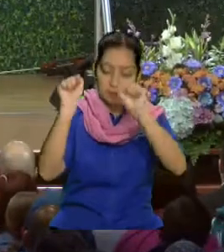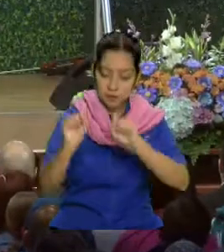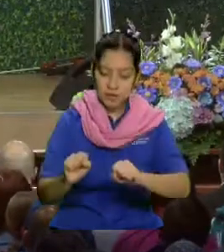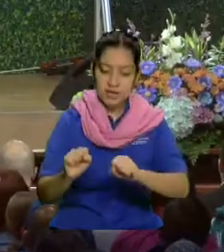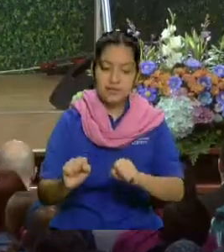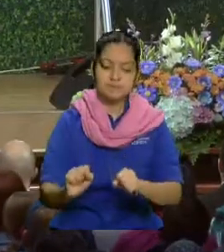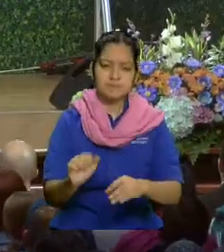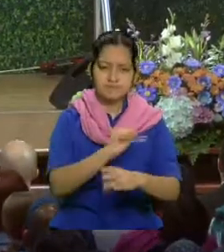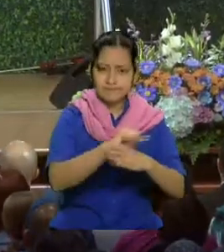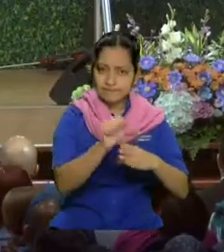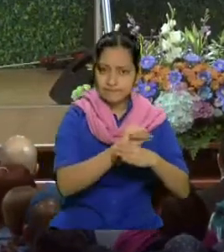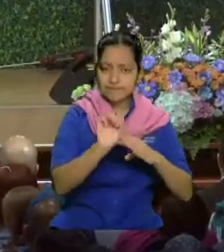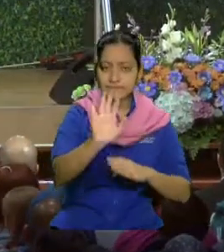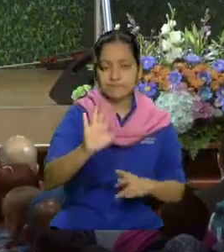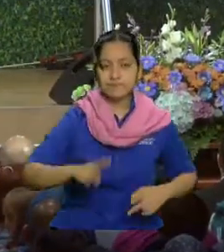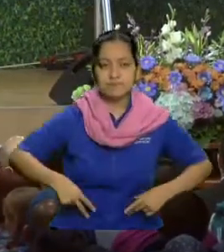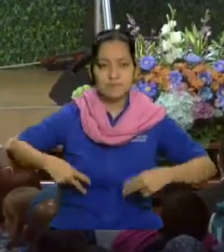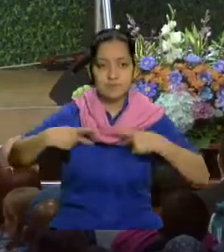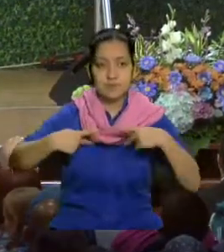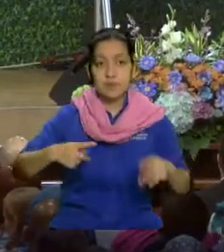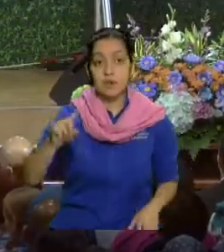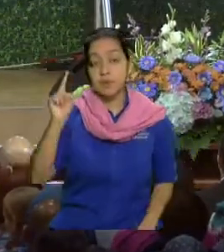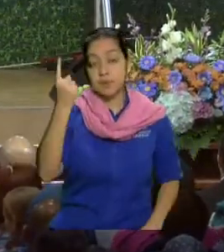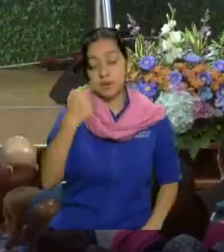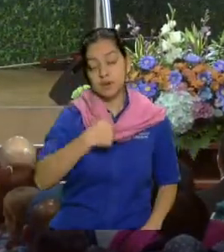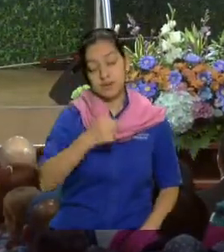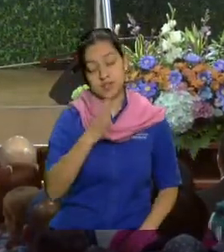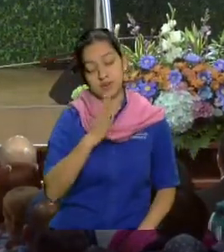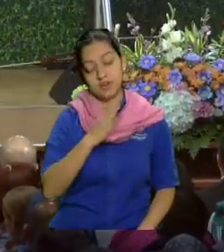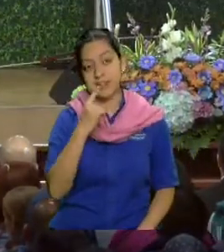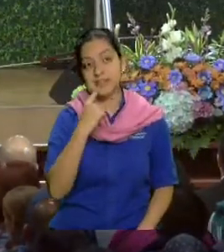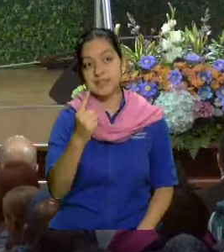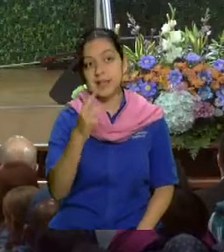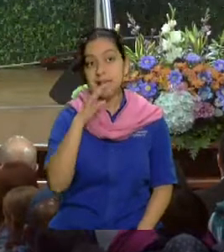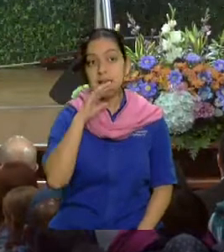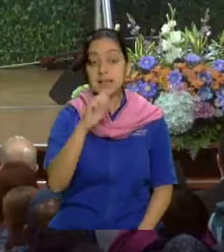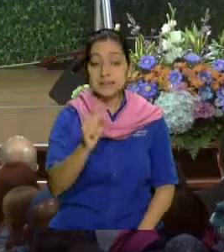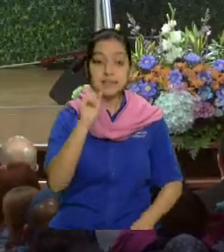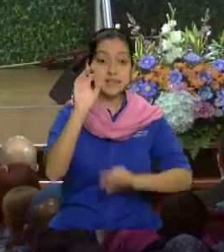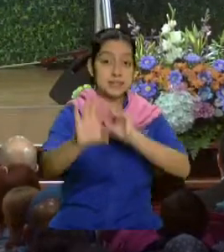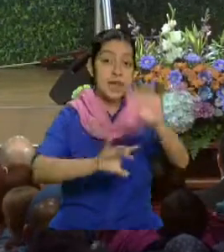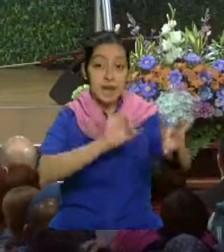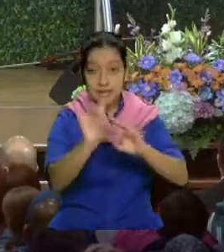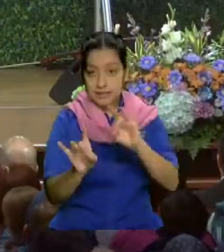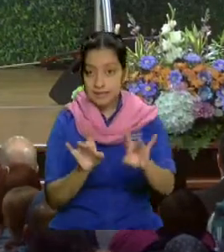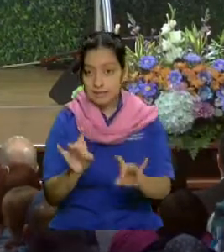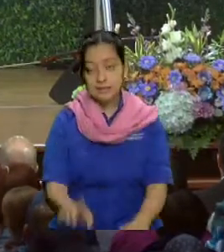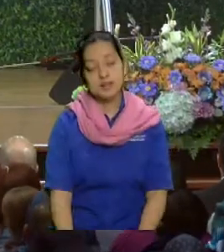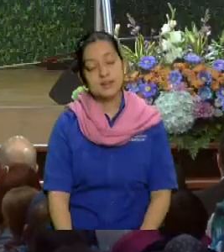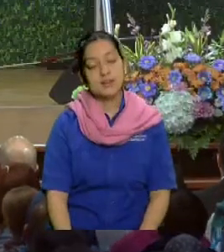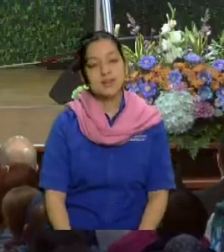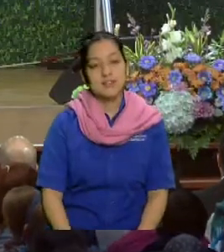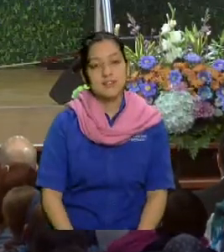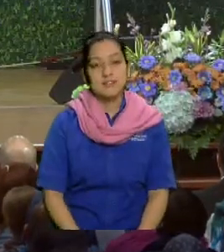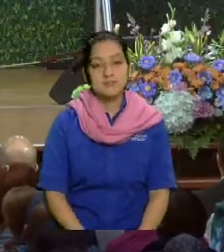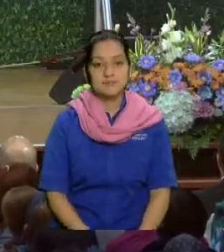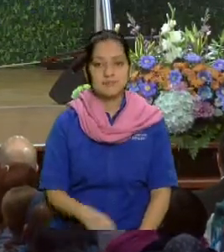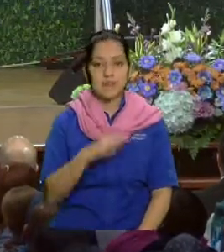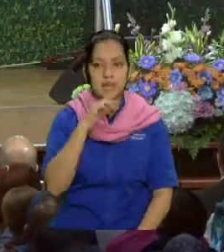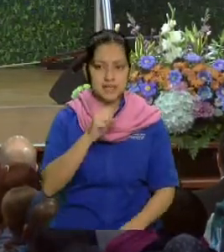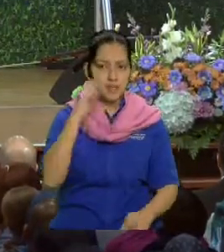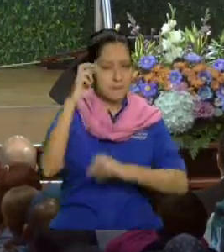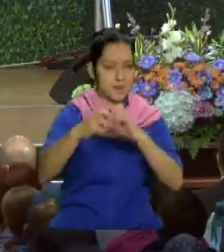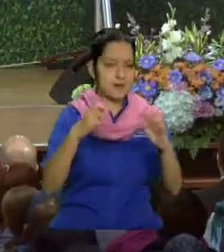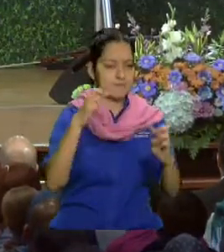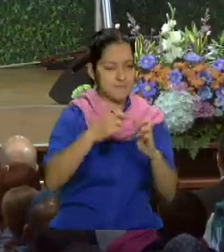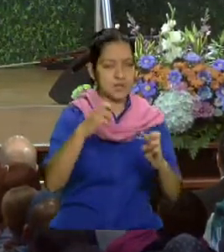vida. Porque yo lo primero que tengo que decirle acá es que si alguien es perfecto